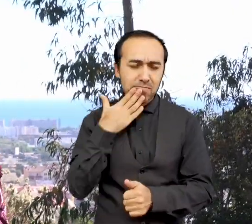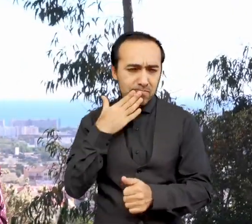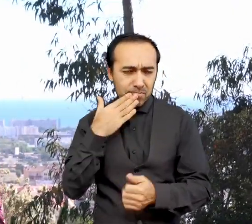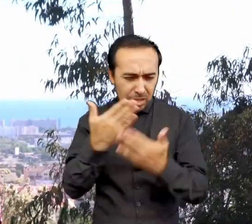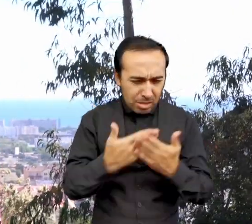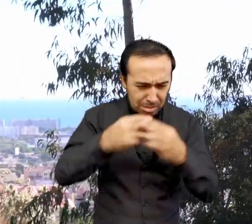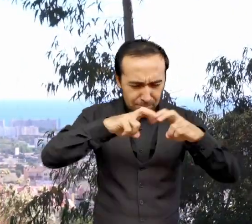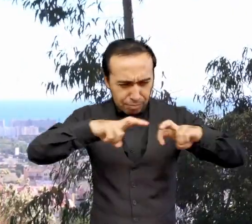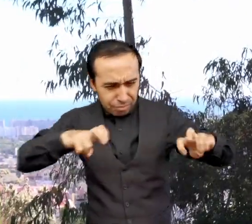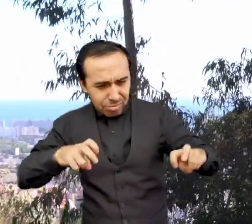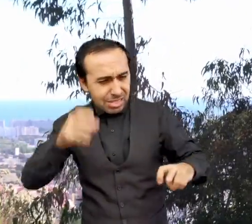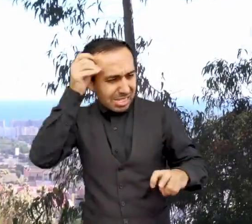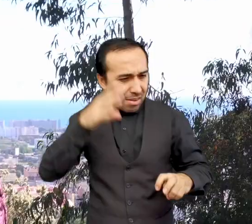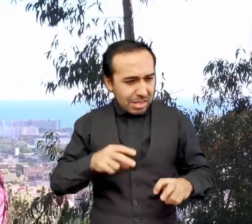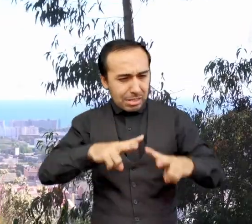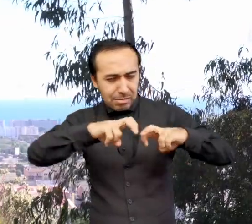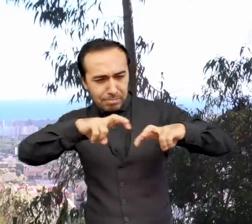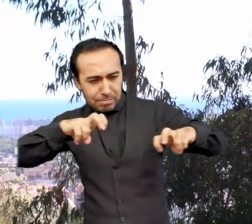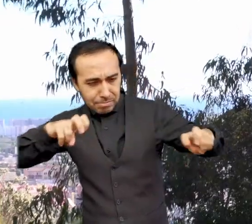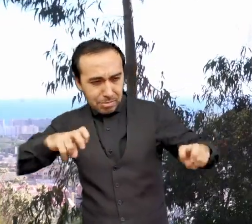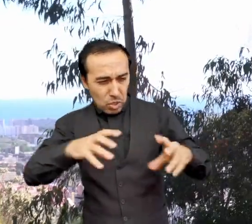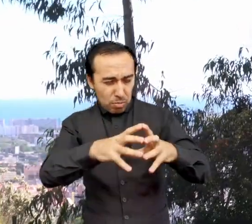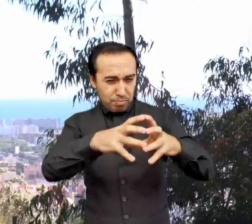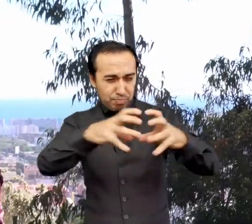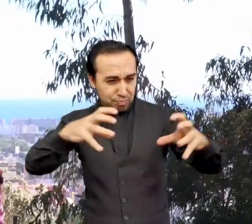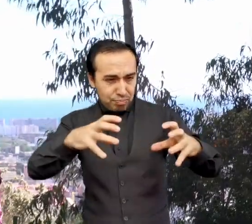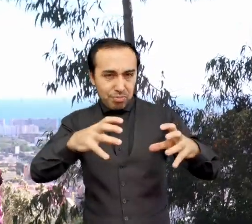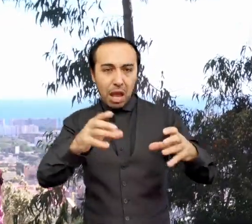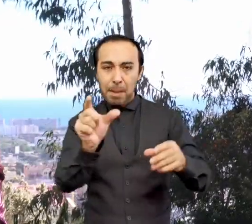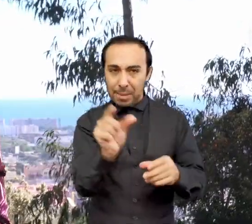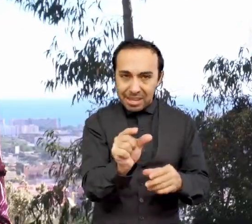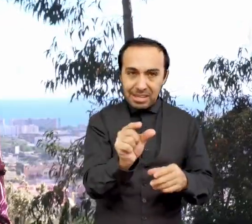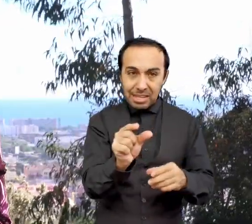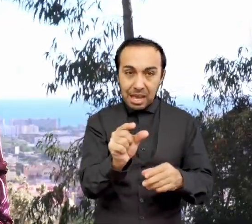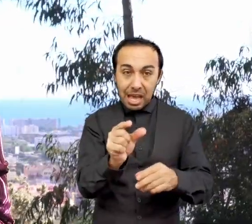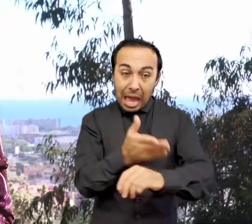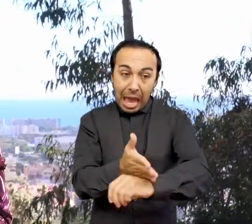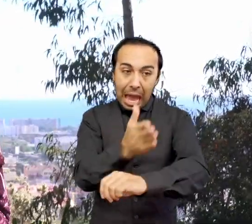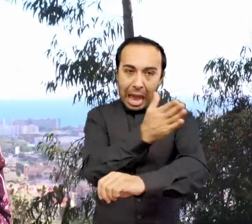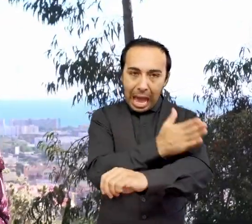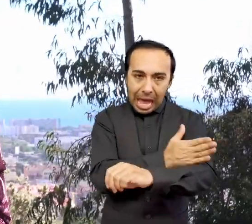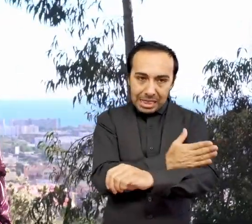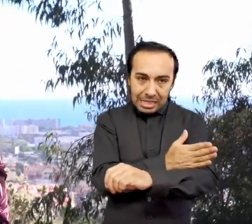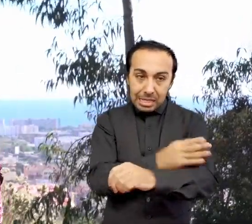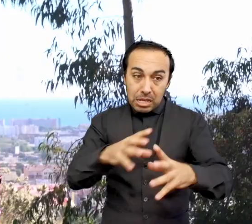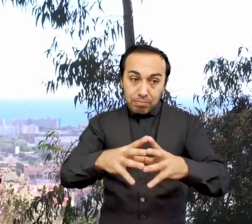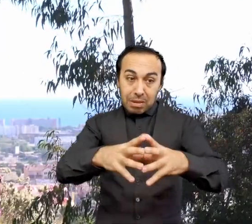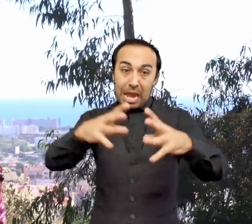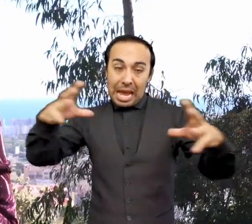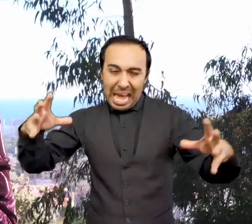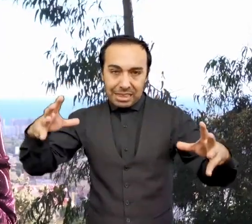se dedica a obtener observaciones de supernovas infantiles durante las primeras horas y días posteriores a la